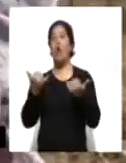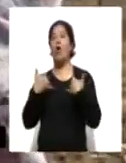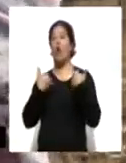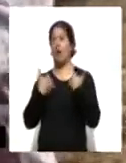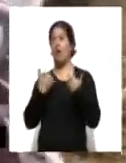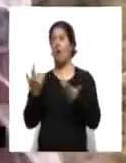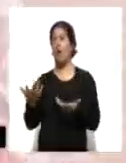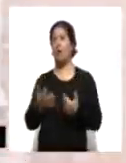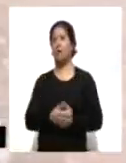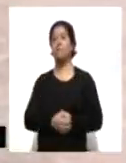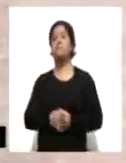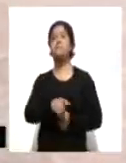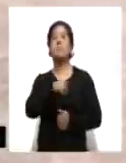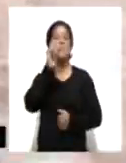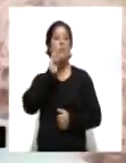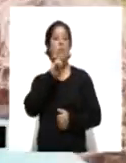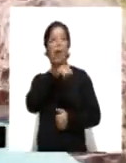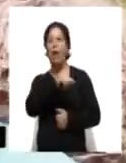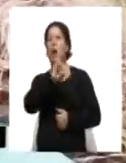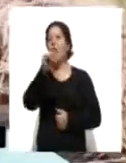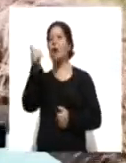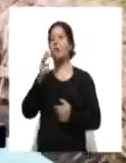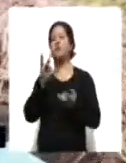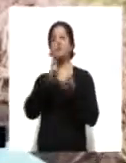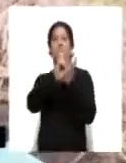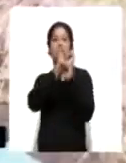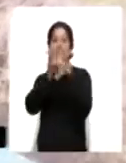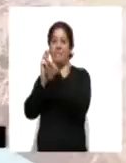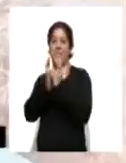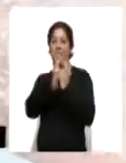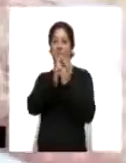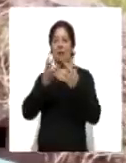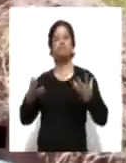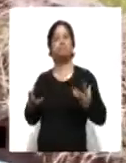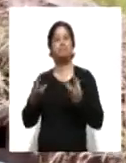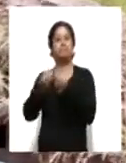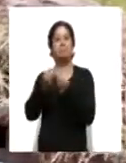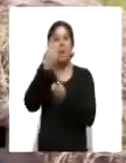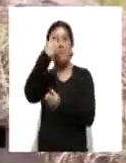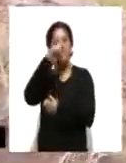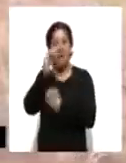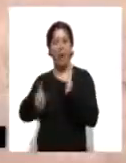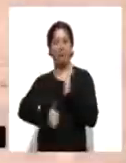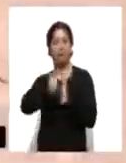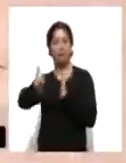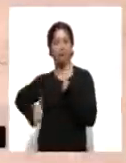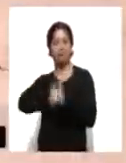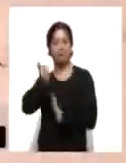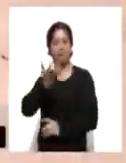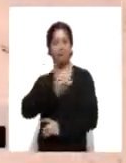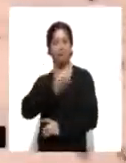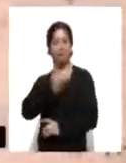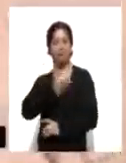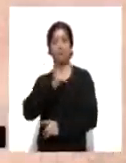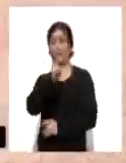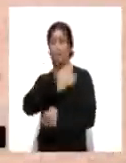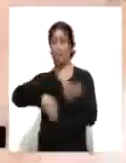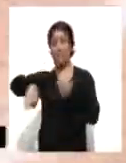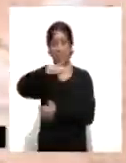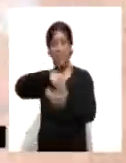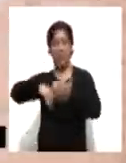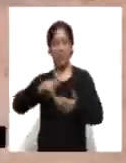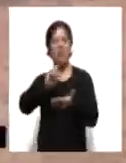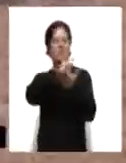señora Hilaria Sánchez y varios vecinos unieron sus esfuerzos para la construcción del parque, pusieron manos a la obra, juntos